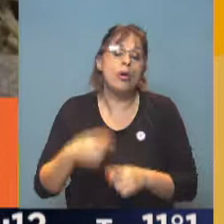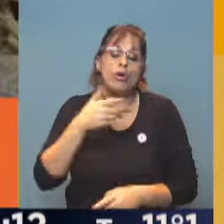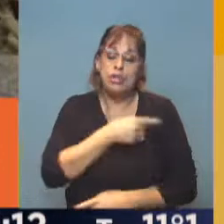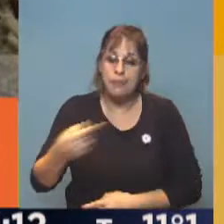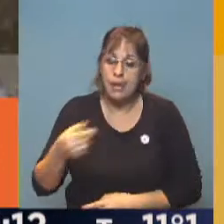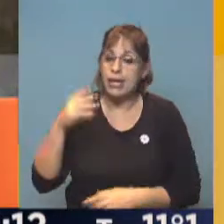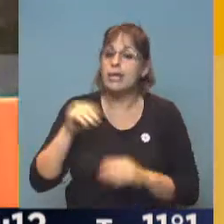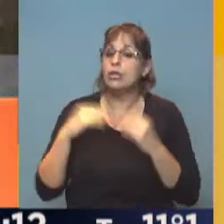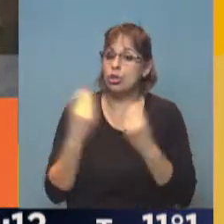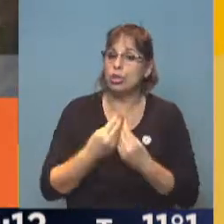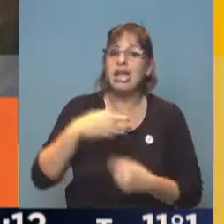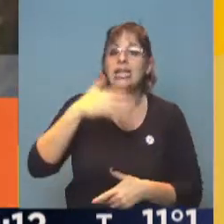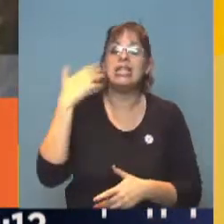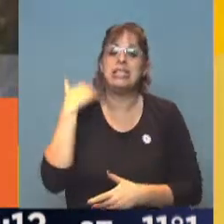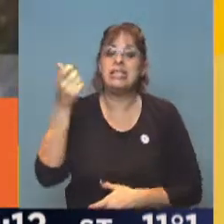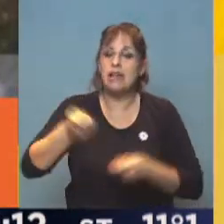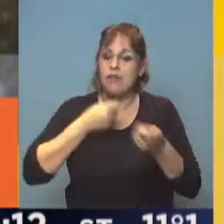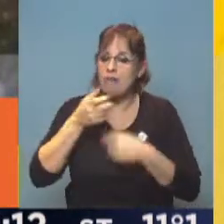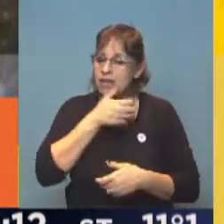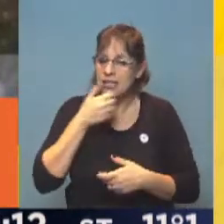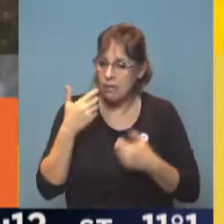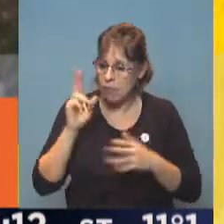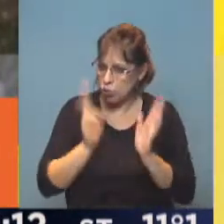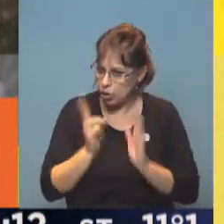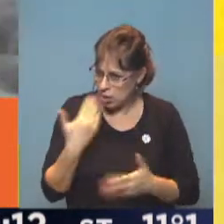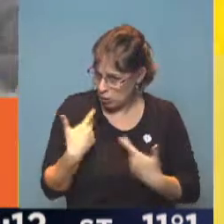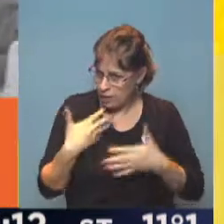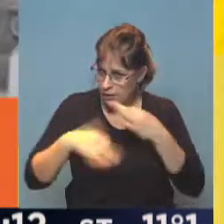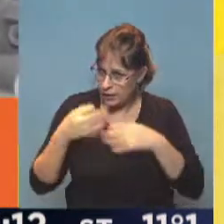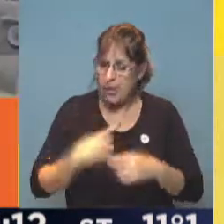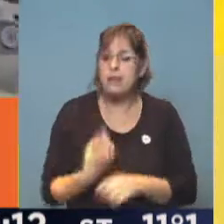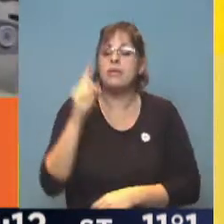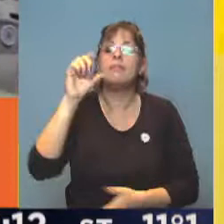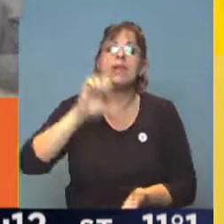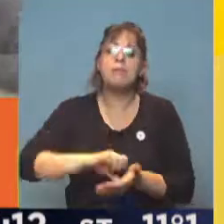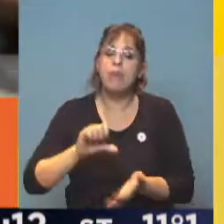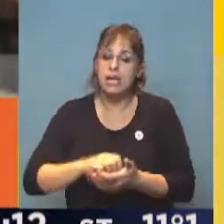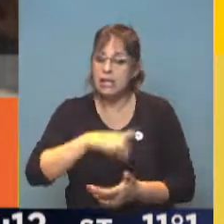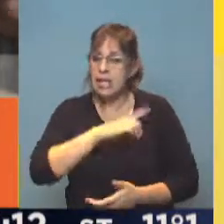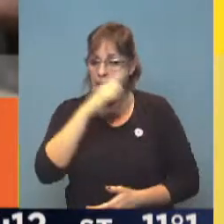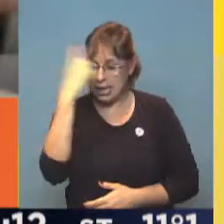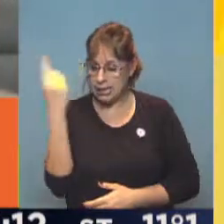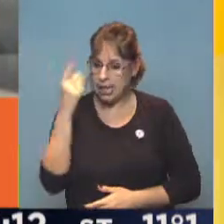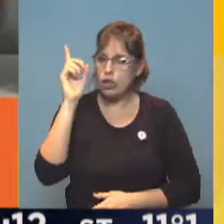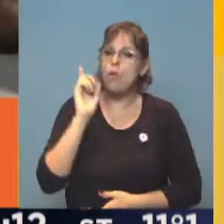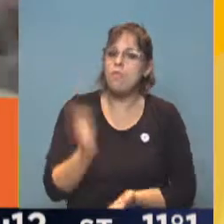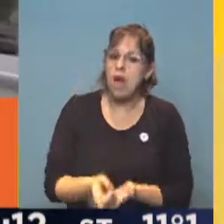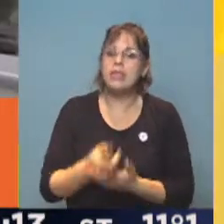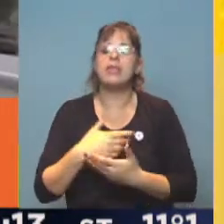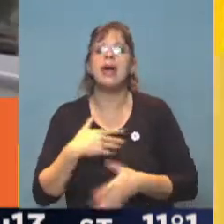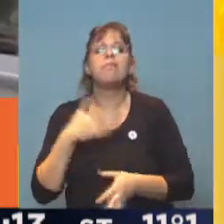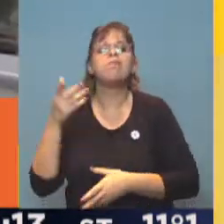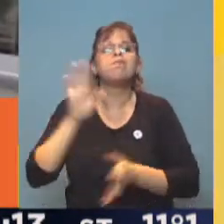16 comercios autorizados. Es el primer país en el mundo en que el Estado regula, empaqueta y